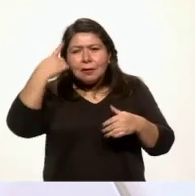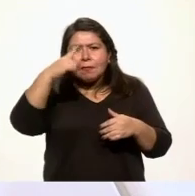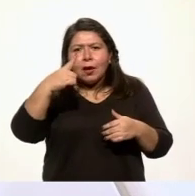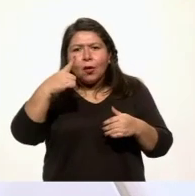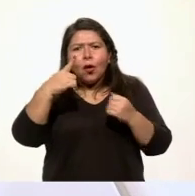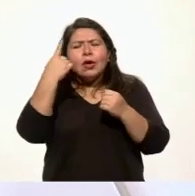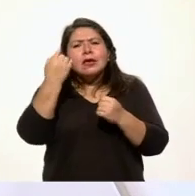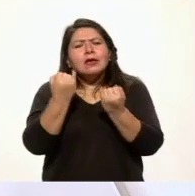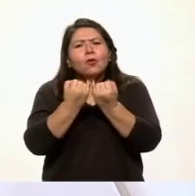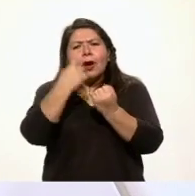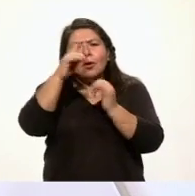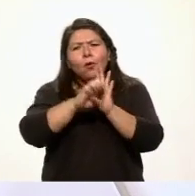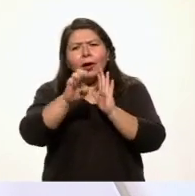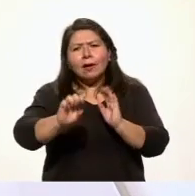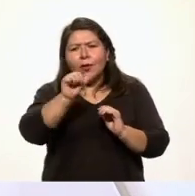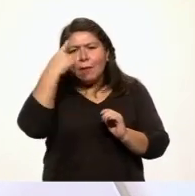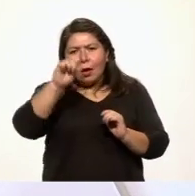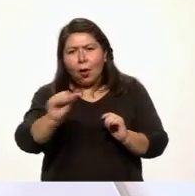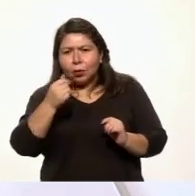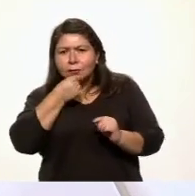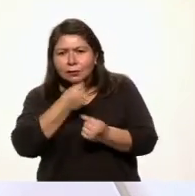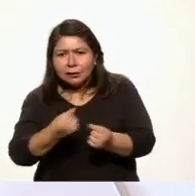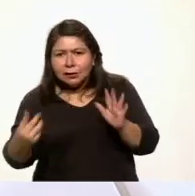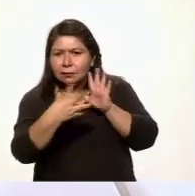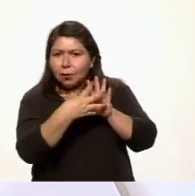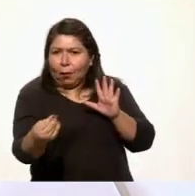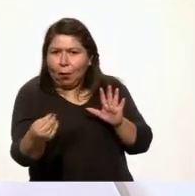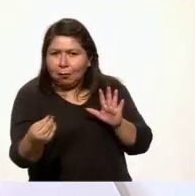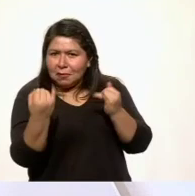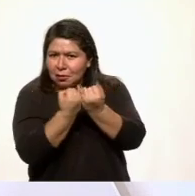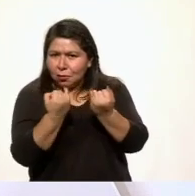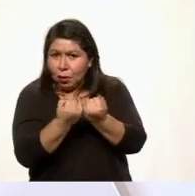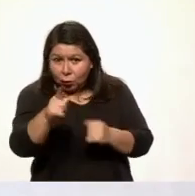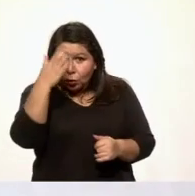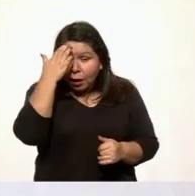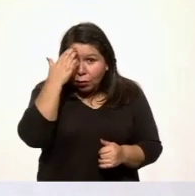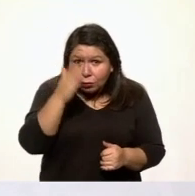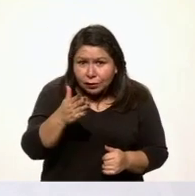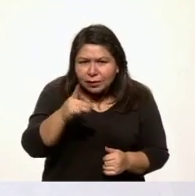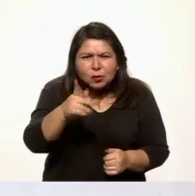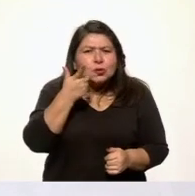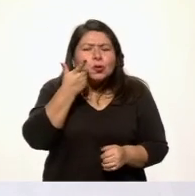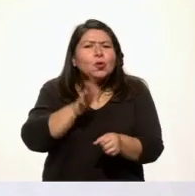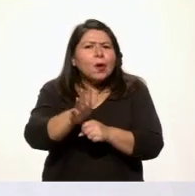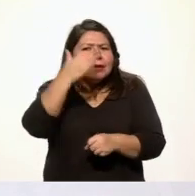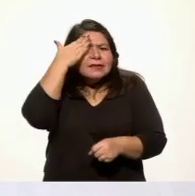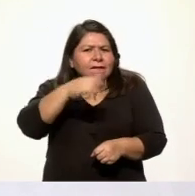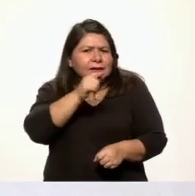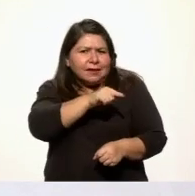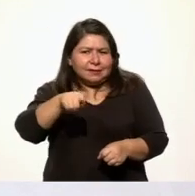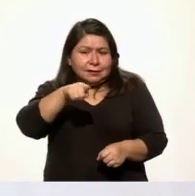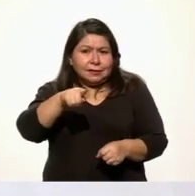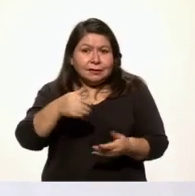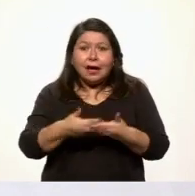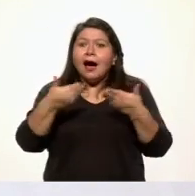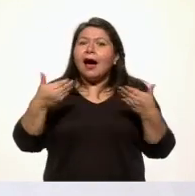otras niñas y niños como tú. ¿Ya las conocías? ¿Qué sabías de ellas? A continuación, te voy a presentar